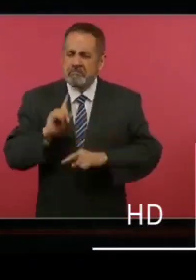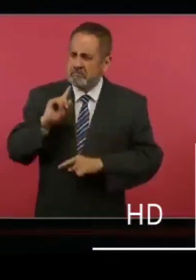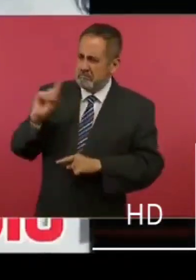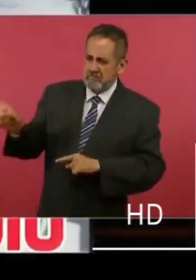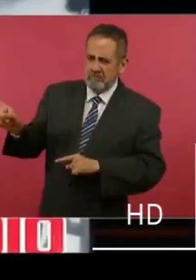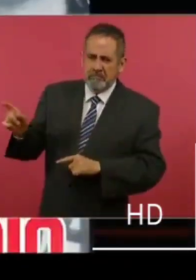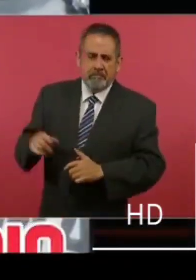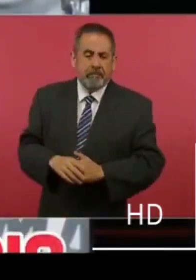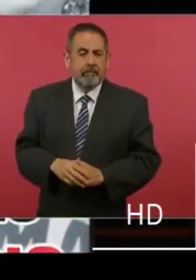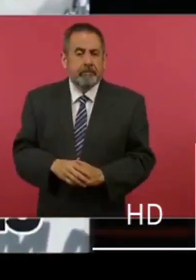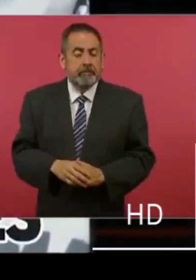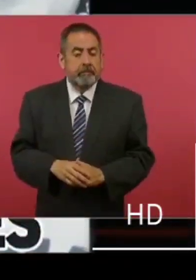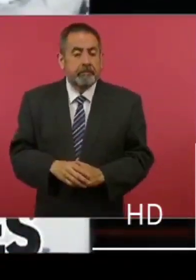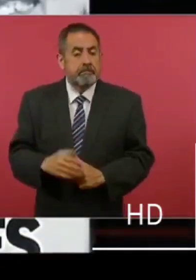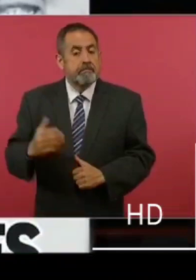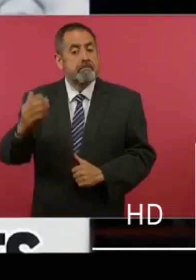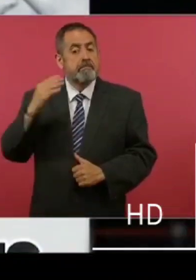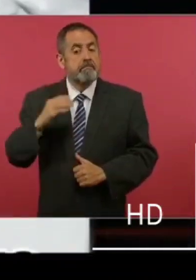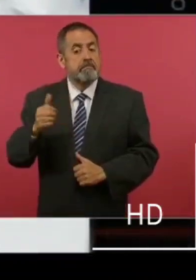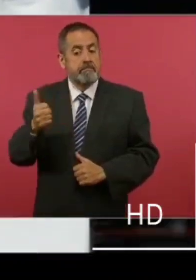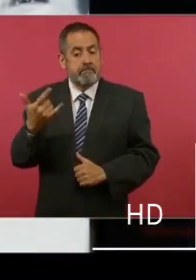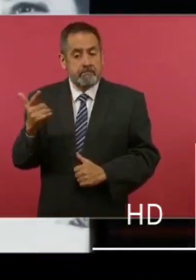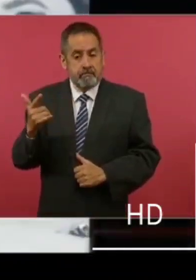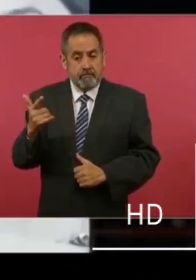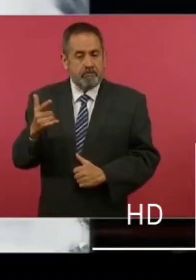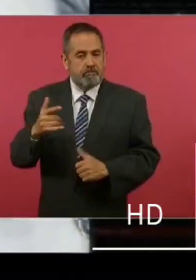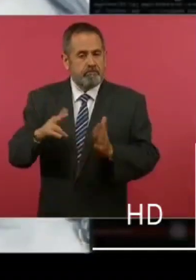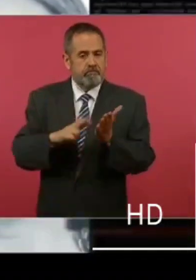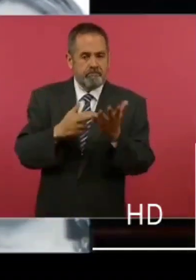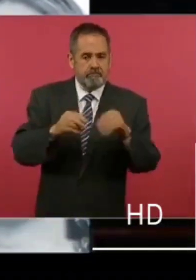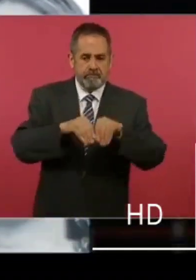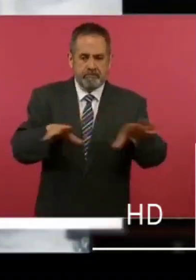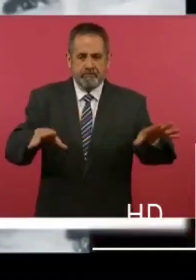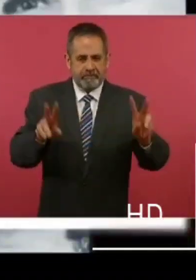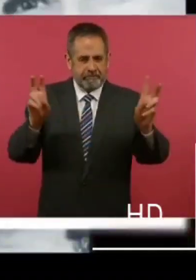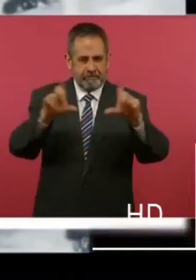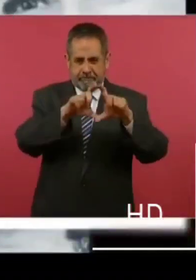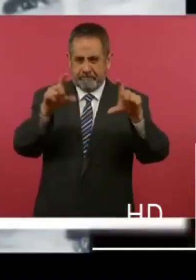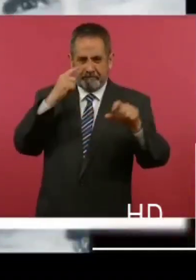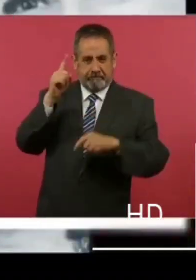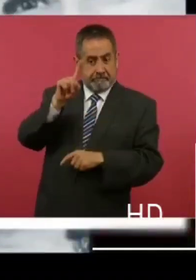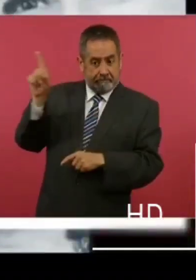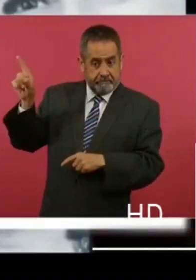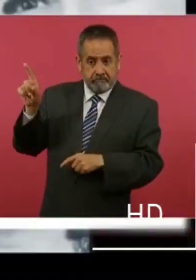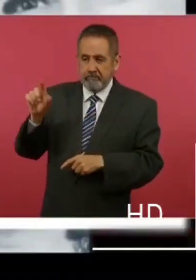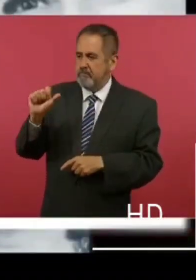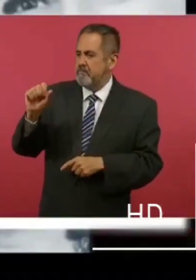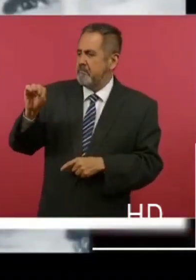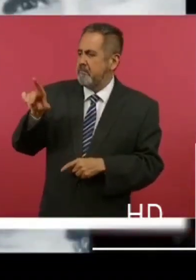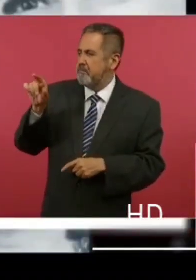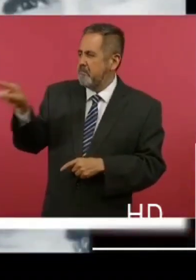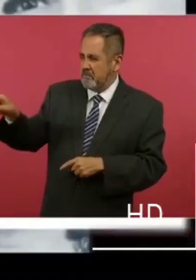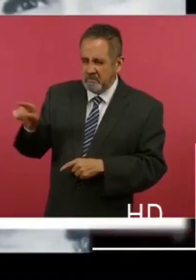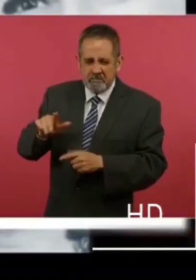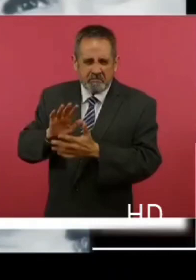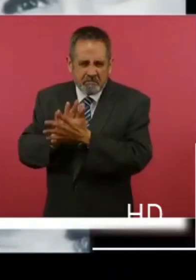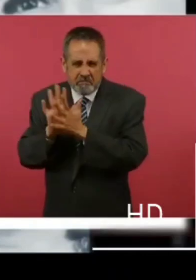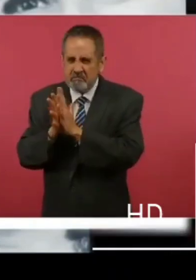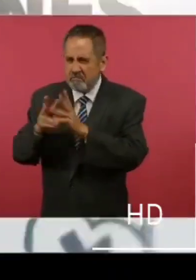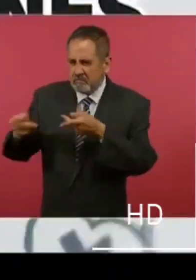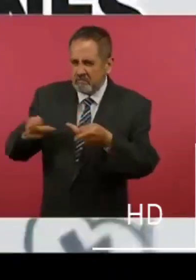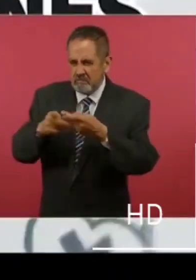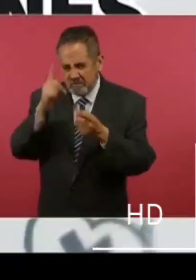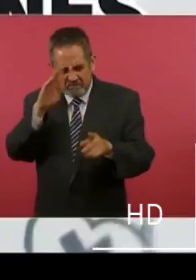Desde el pasado 6 de julio, con la publicación de la revista Siempre, que asegura en su portada que AMLO crea condiciones para un magnicidio,